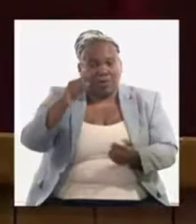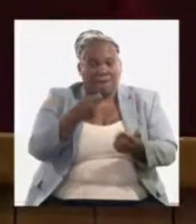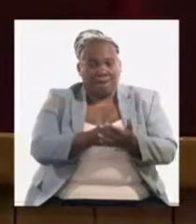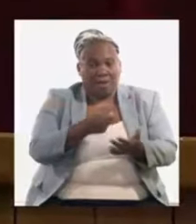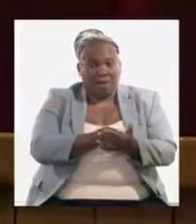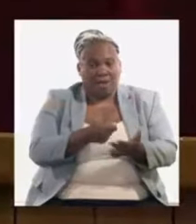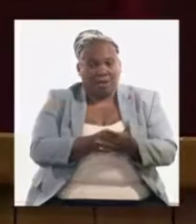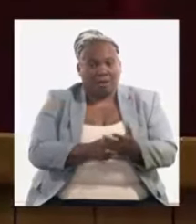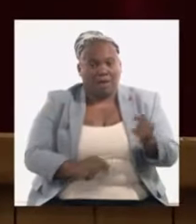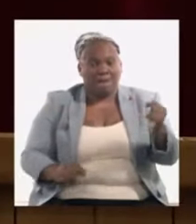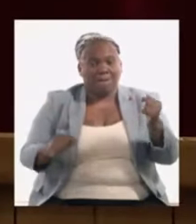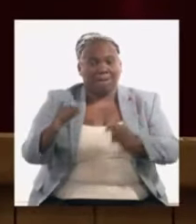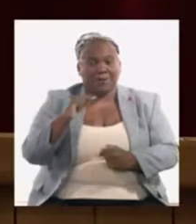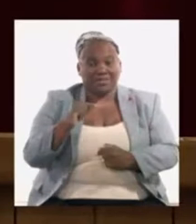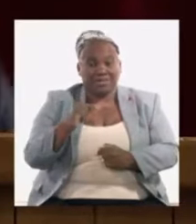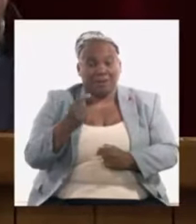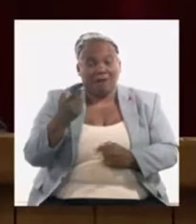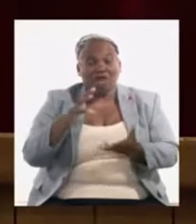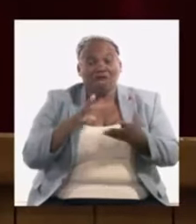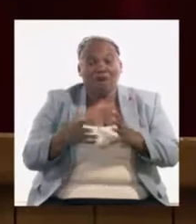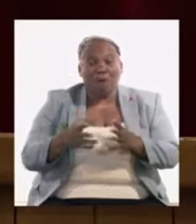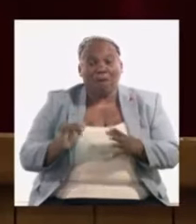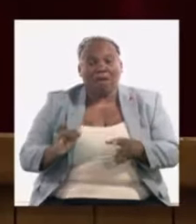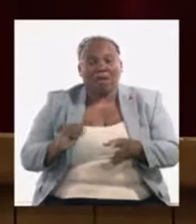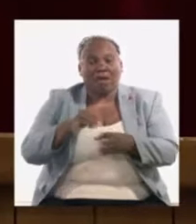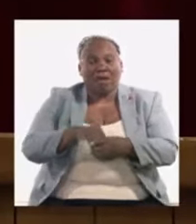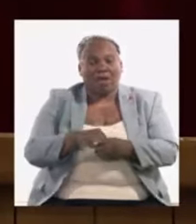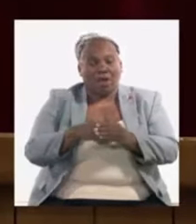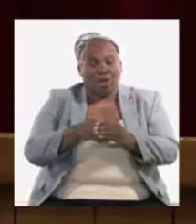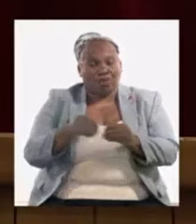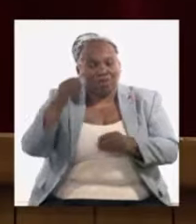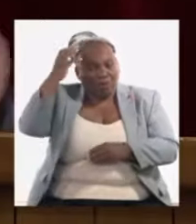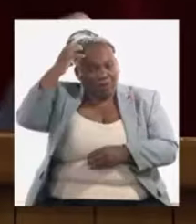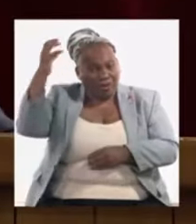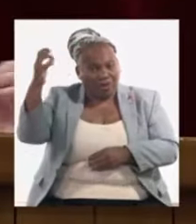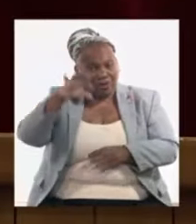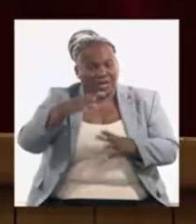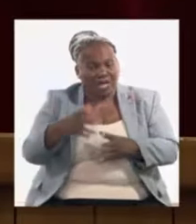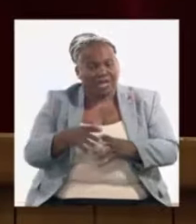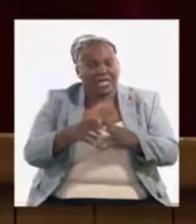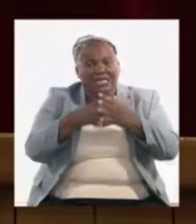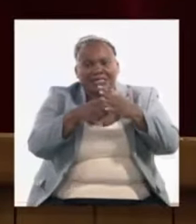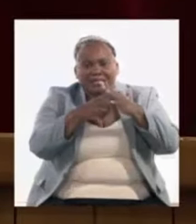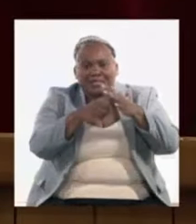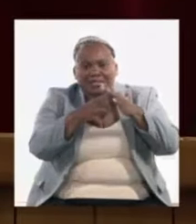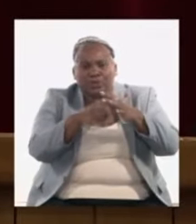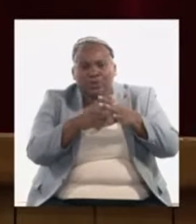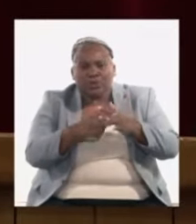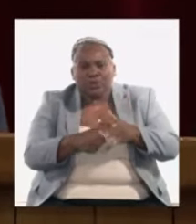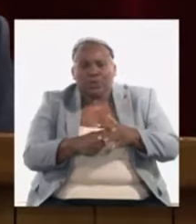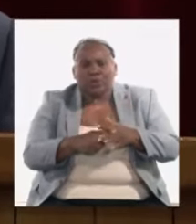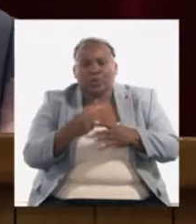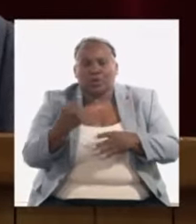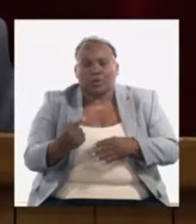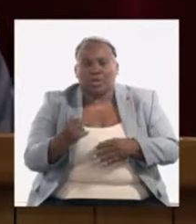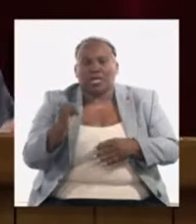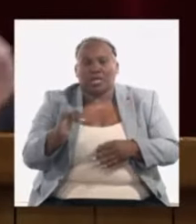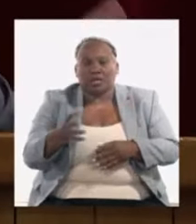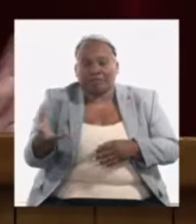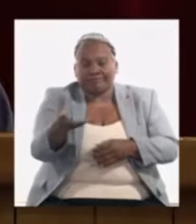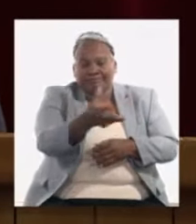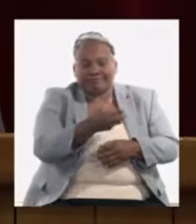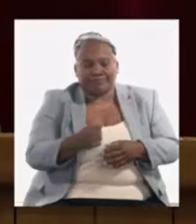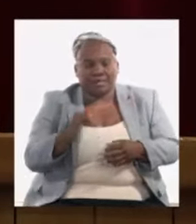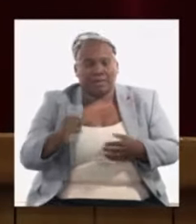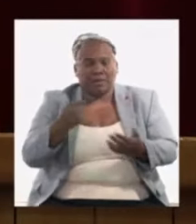ingreso del presupuesto del Estado por lo tanto hay que revisar una a una todas las exoneraciones fiscales que tenemos y hay que cobrar los impuestos y después tener